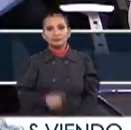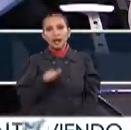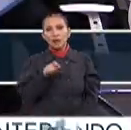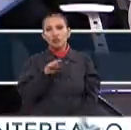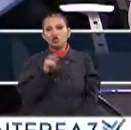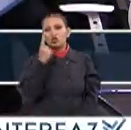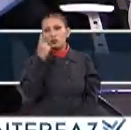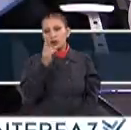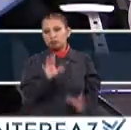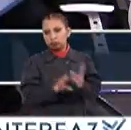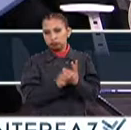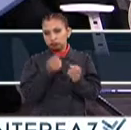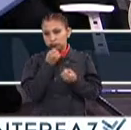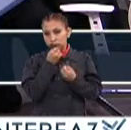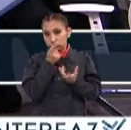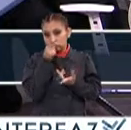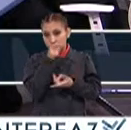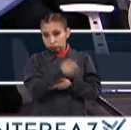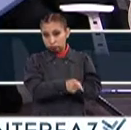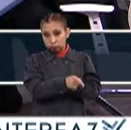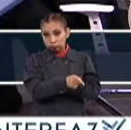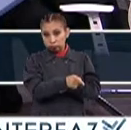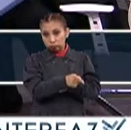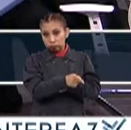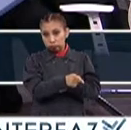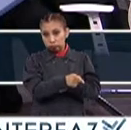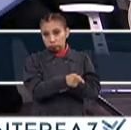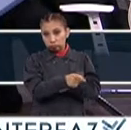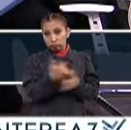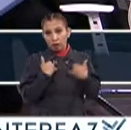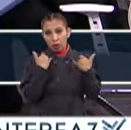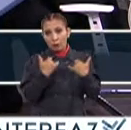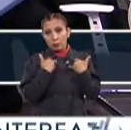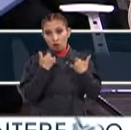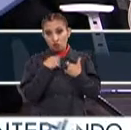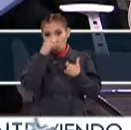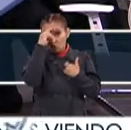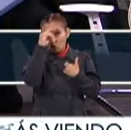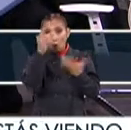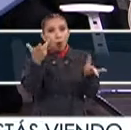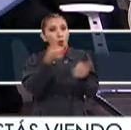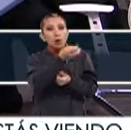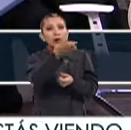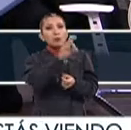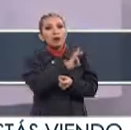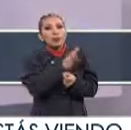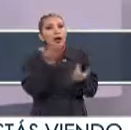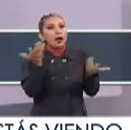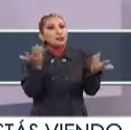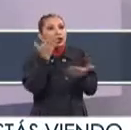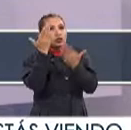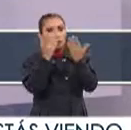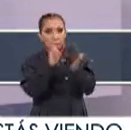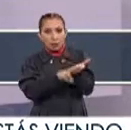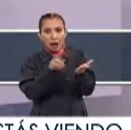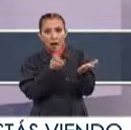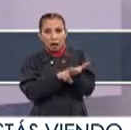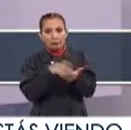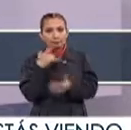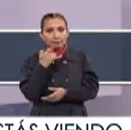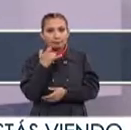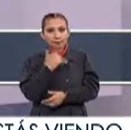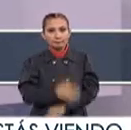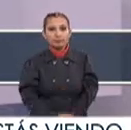Dinos una cosa ¿Eres un Un joven Superdotado O cualquiera puede hacer esto Y por qué vale la pena Que lo